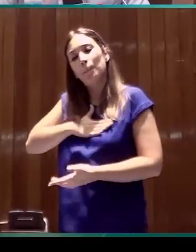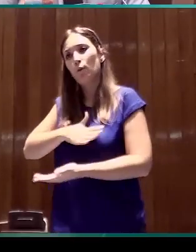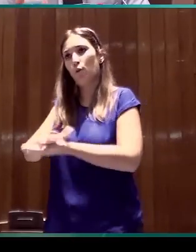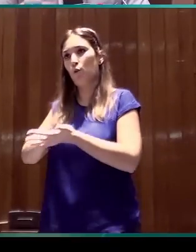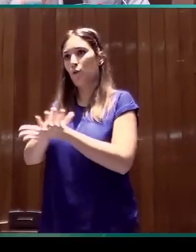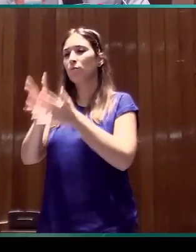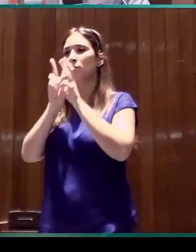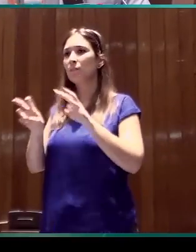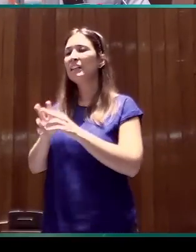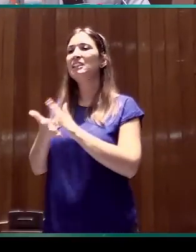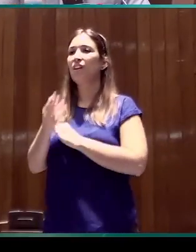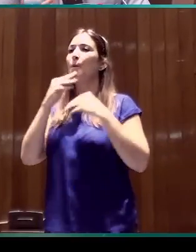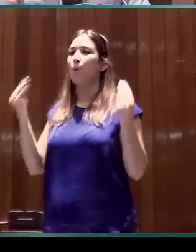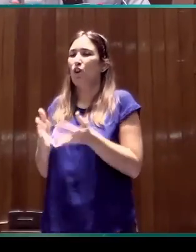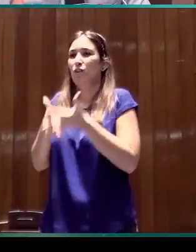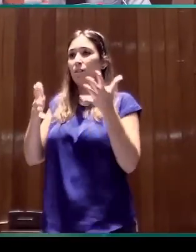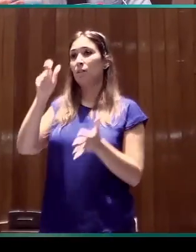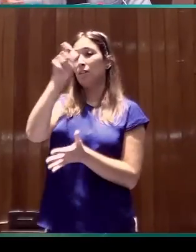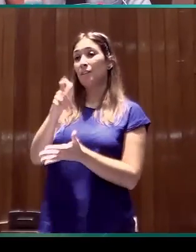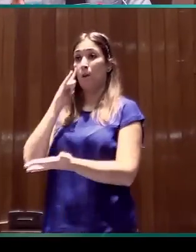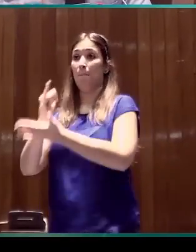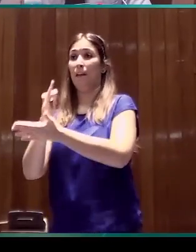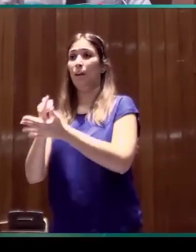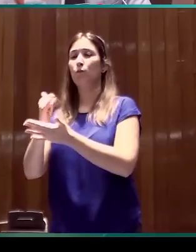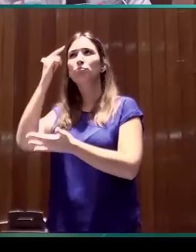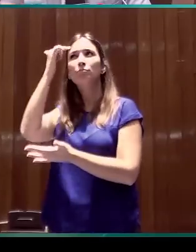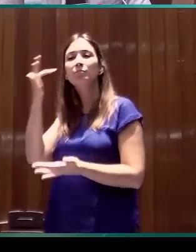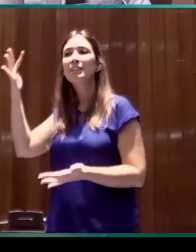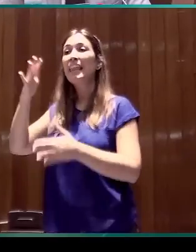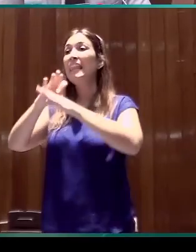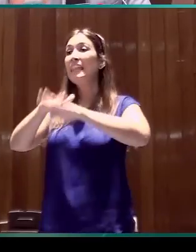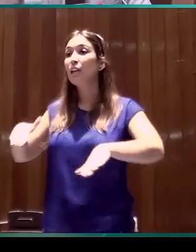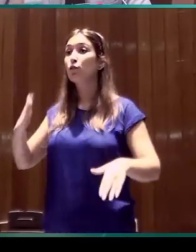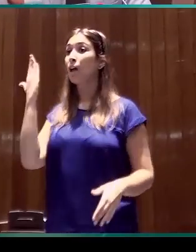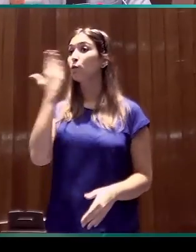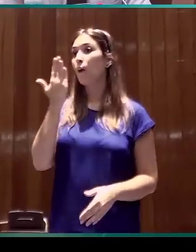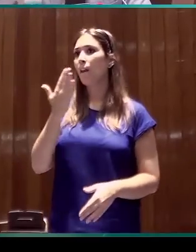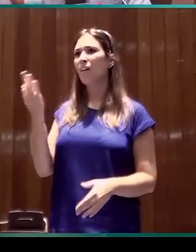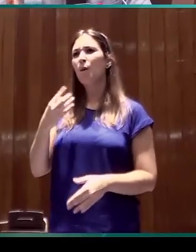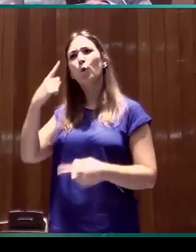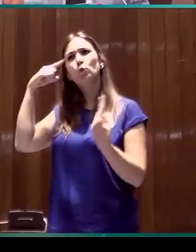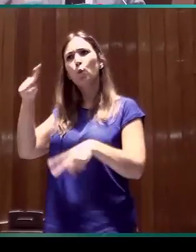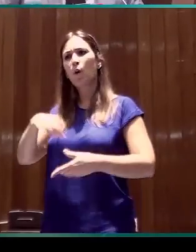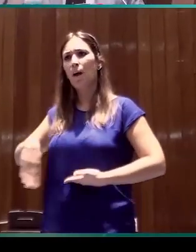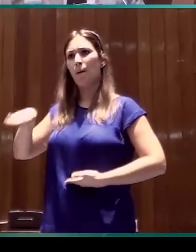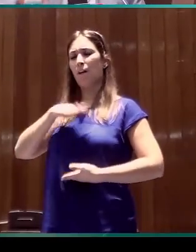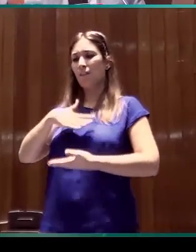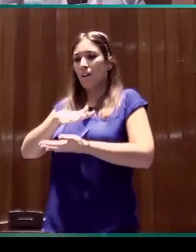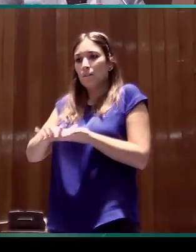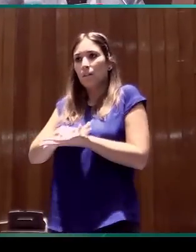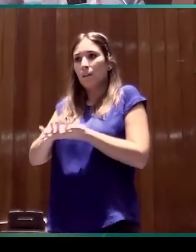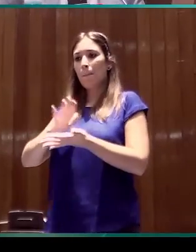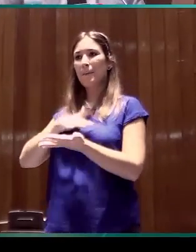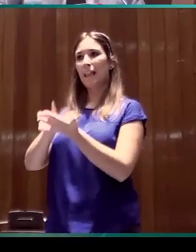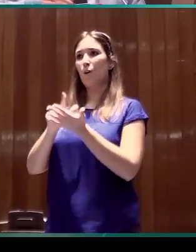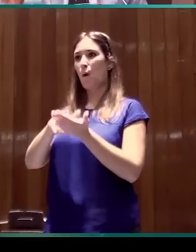de la capacidad metalingüística de los mismos individuos. En este caso, estoy pensando en los niños que están en la escuela que tienen que ser capaces de reflexionar sobre su